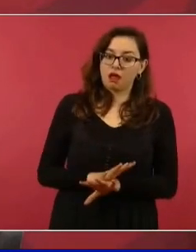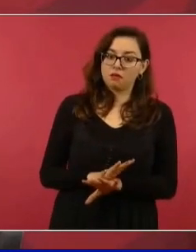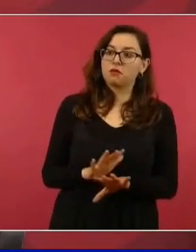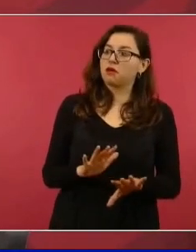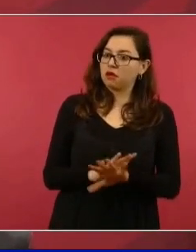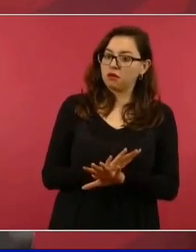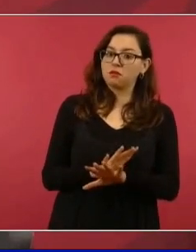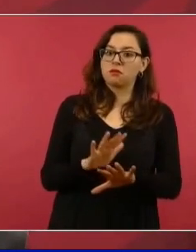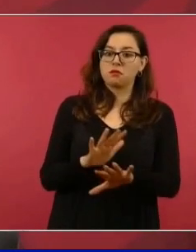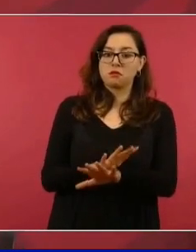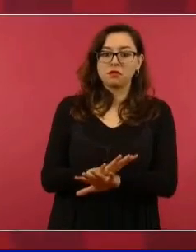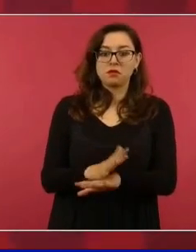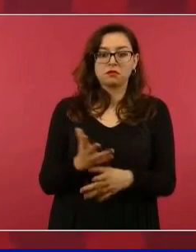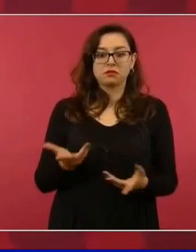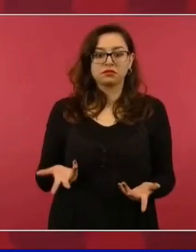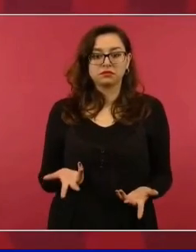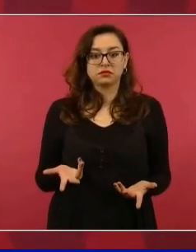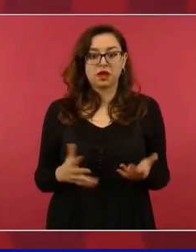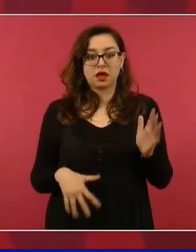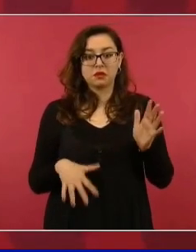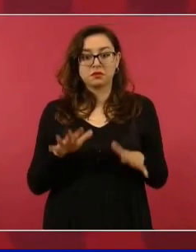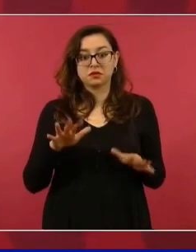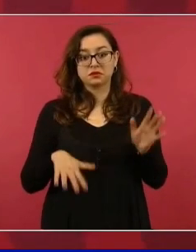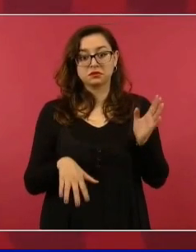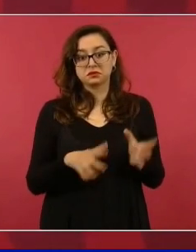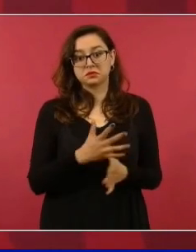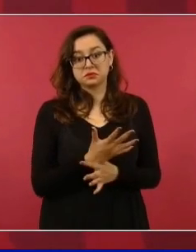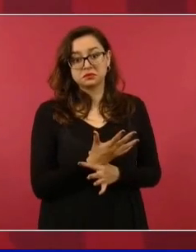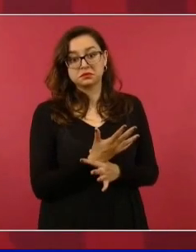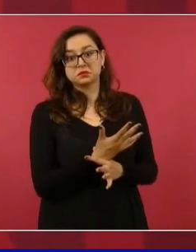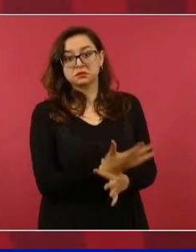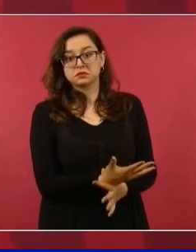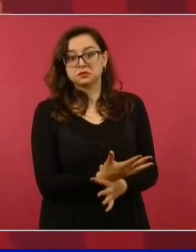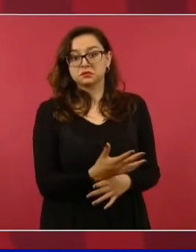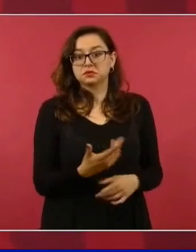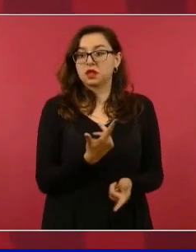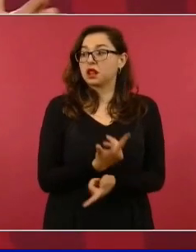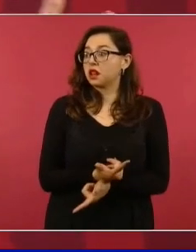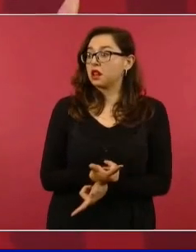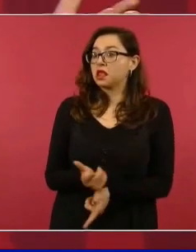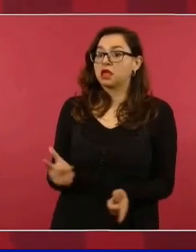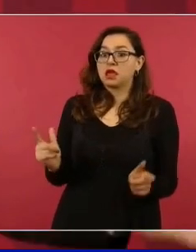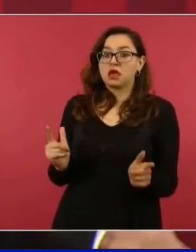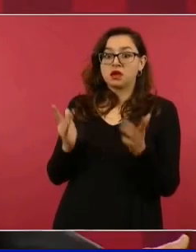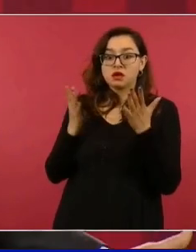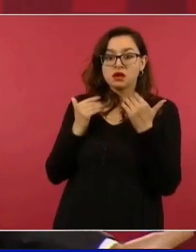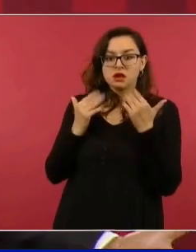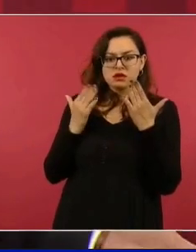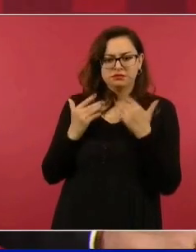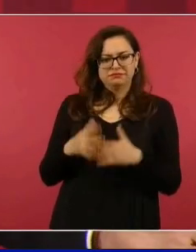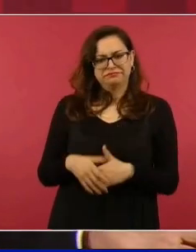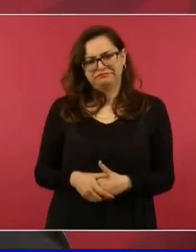no hay libertad, que no digan los de Televisa que